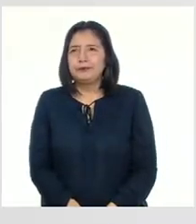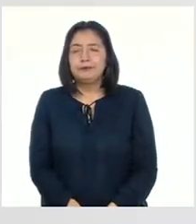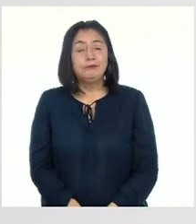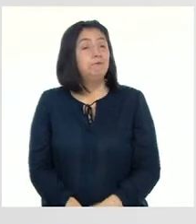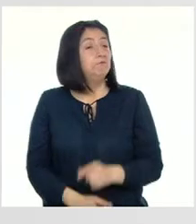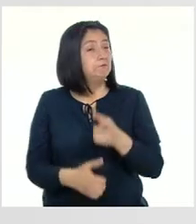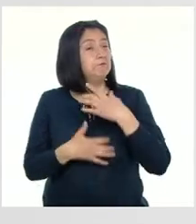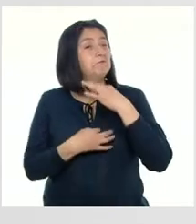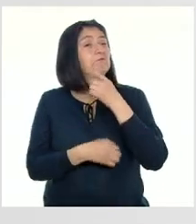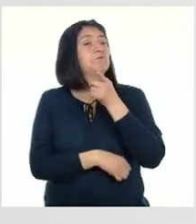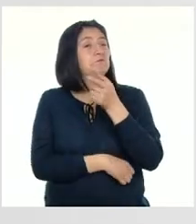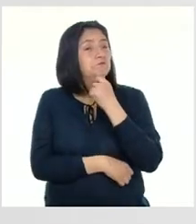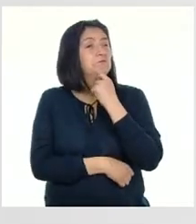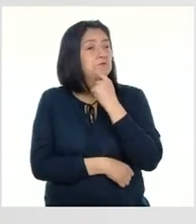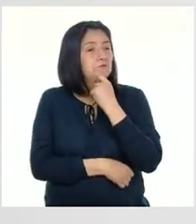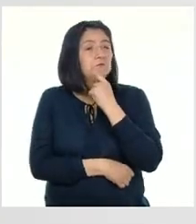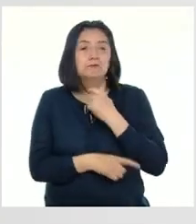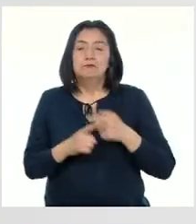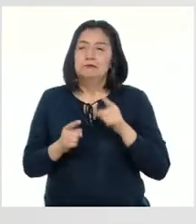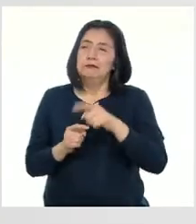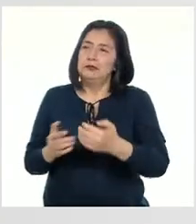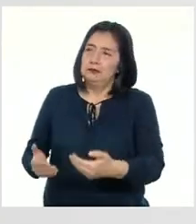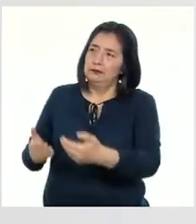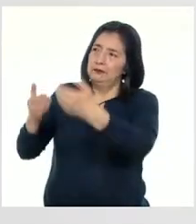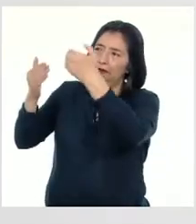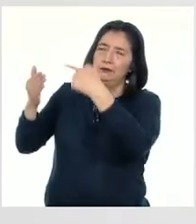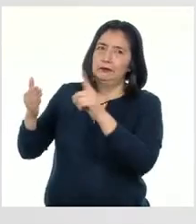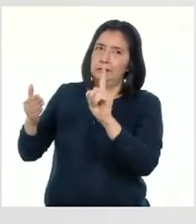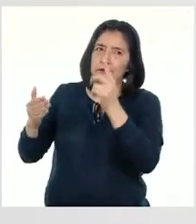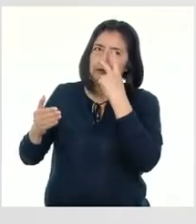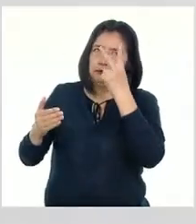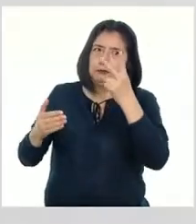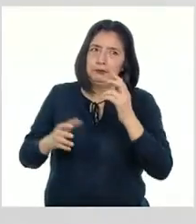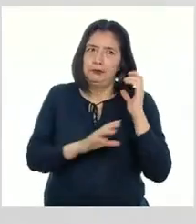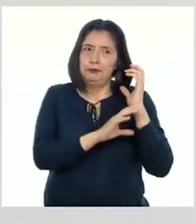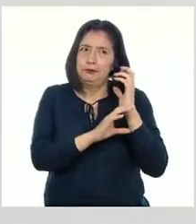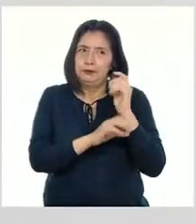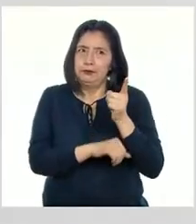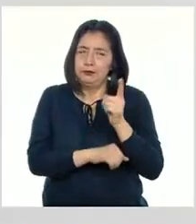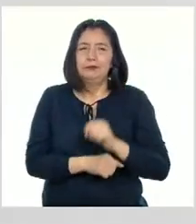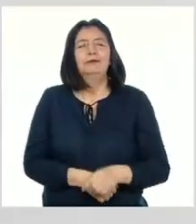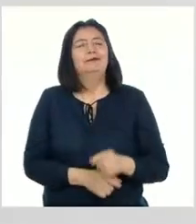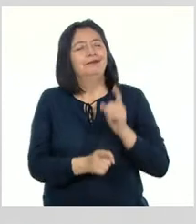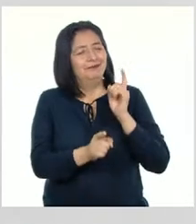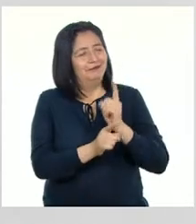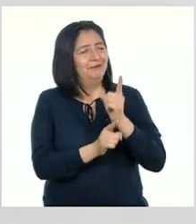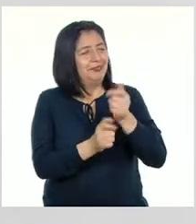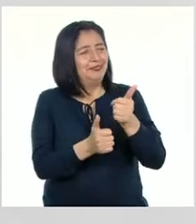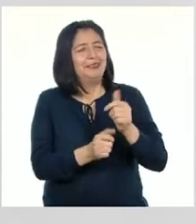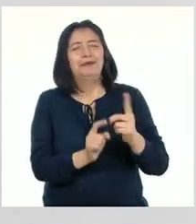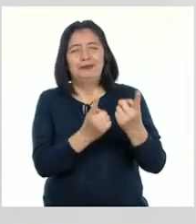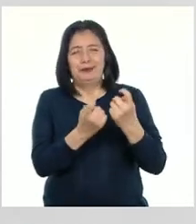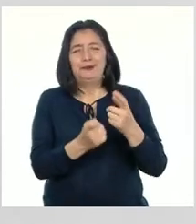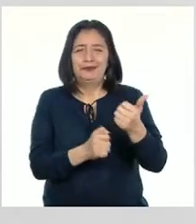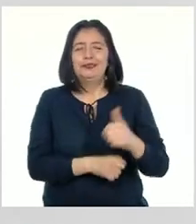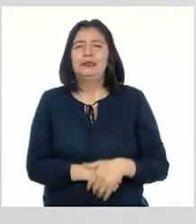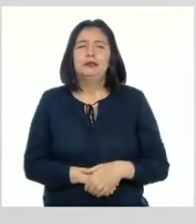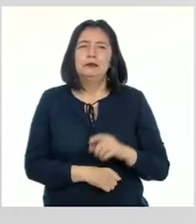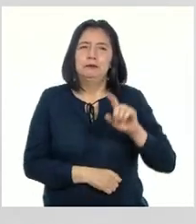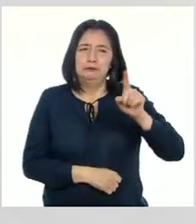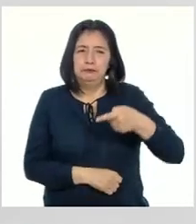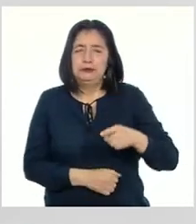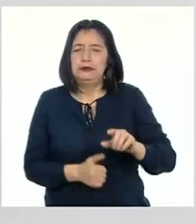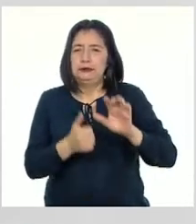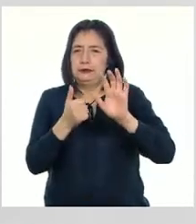Muy interesante Pero ese mural no es el que vemos en las procesiones, ¿verdad? Excelente pregunta, Pati En